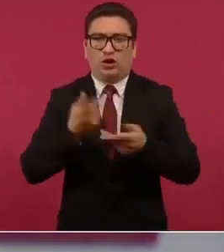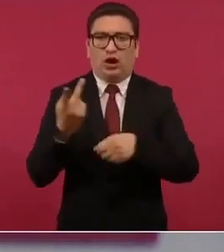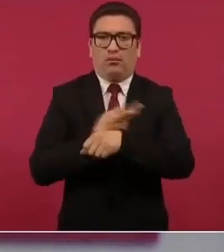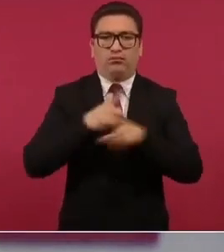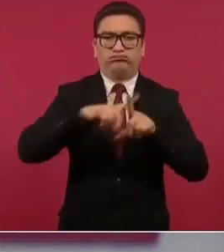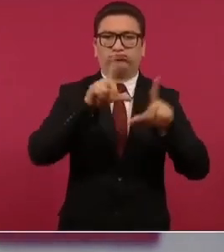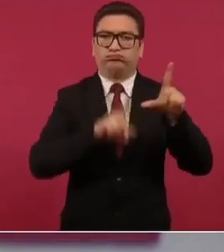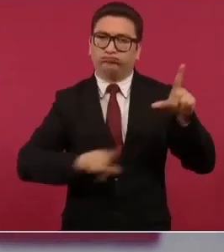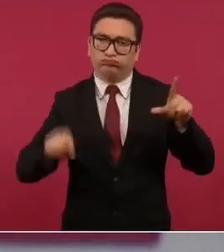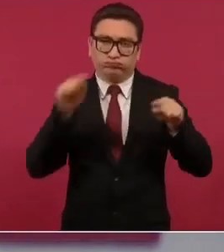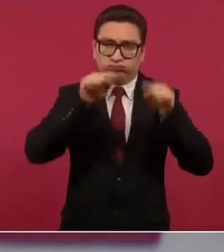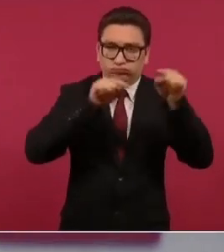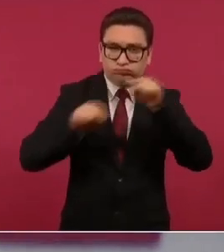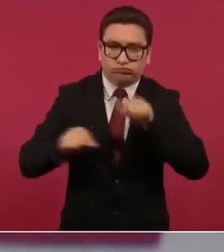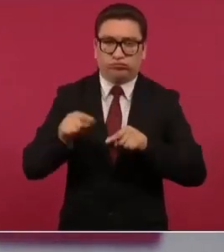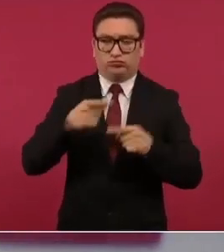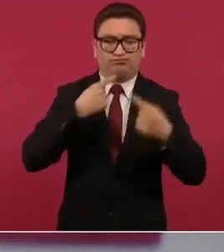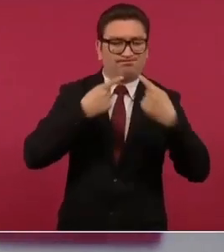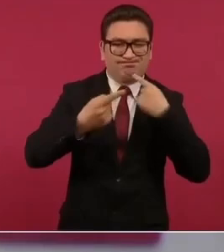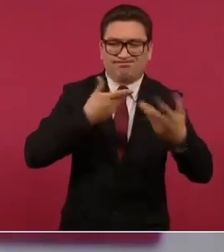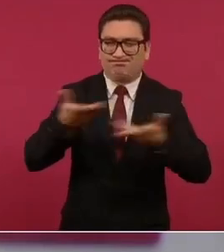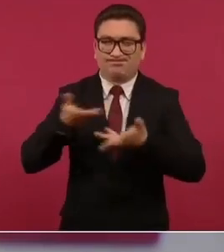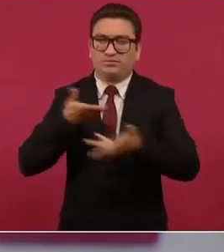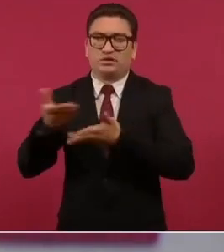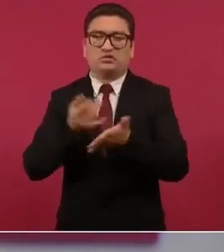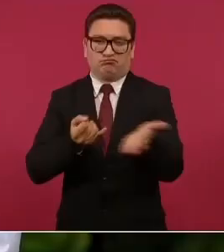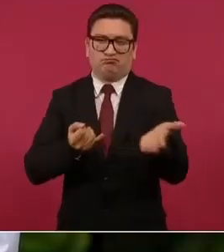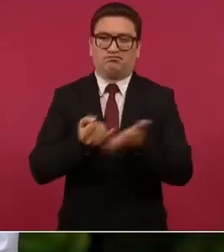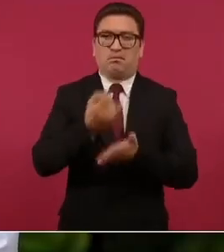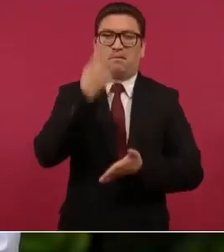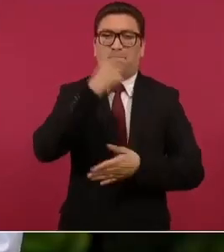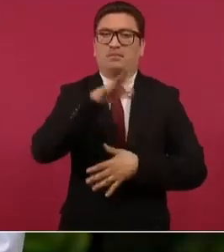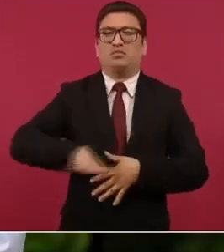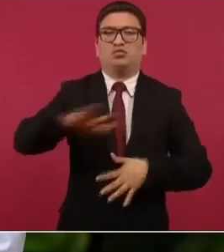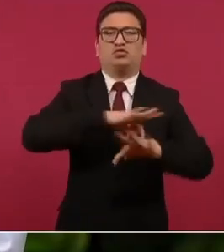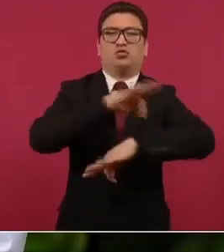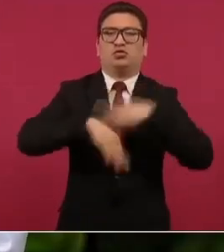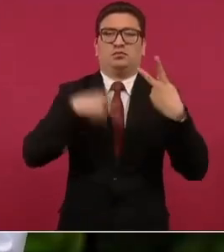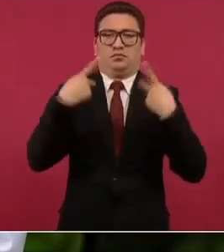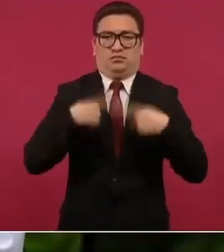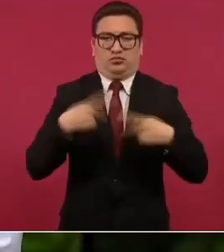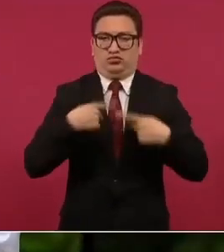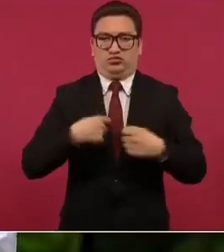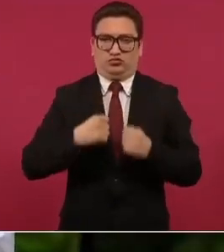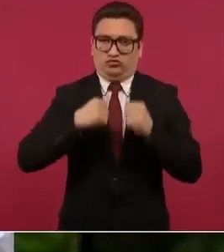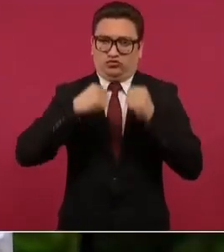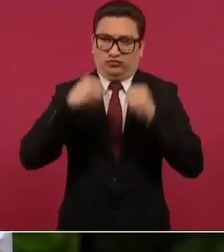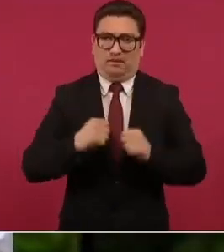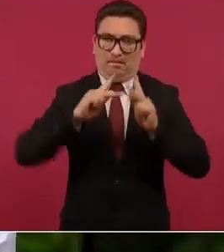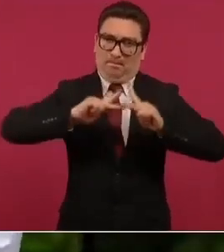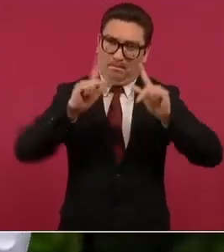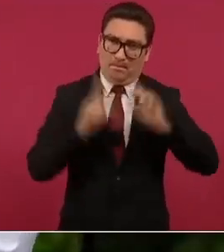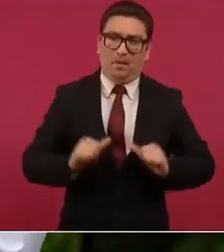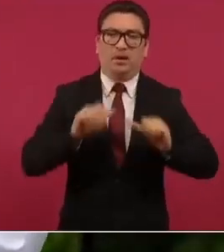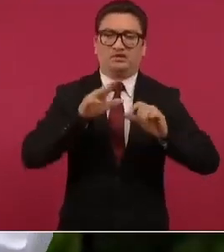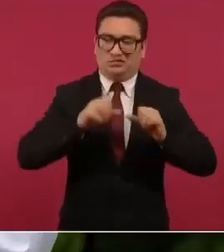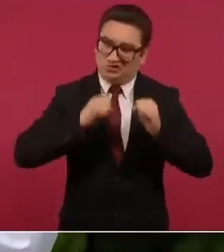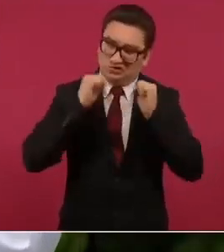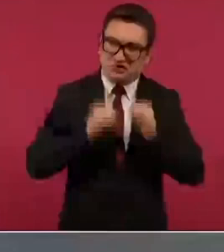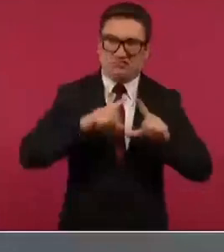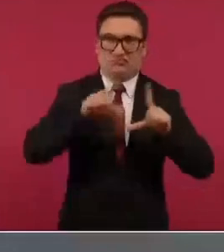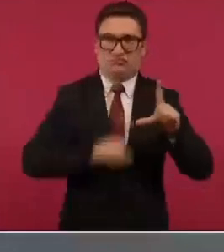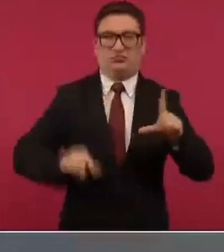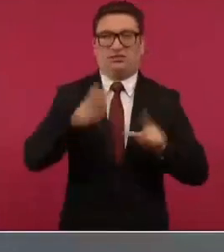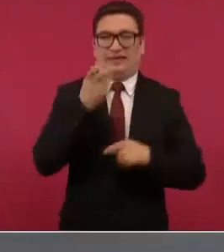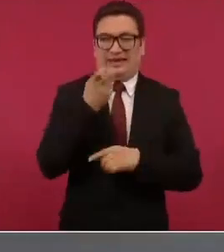y tomamos decisiones para garantizar la paz y la tranquilidad de los habitantes de la república y esto